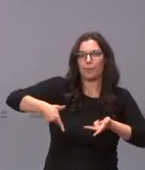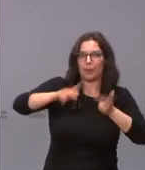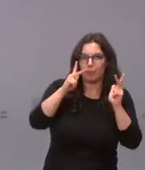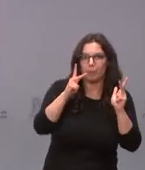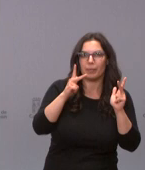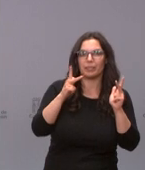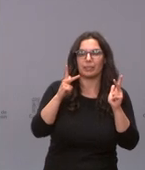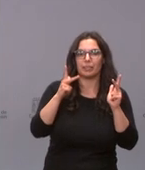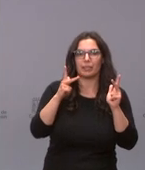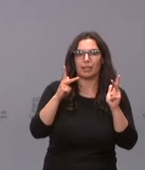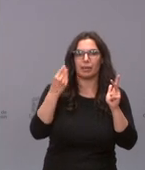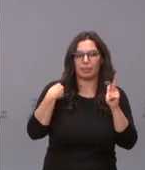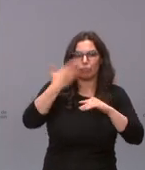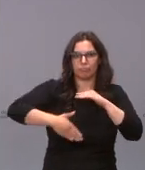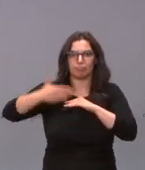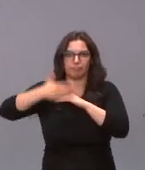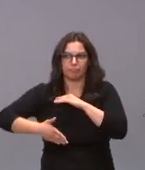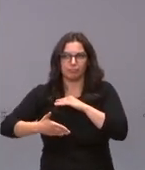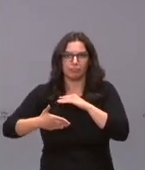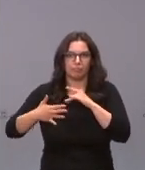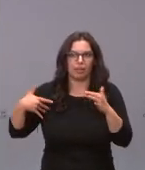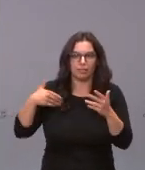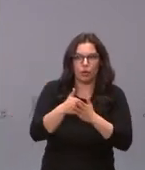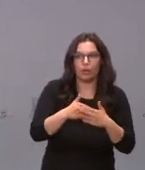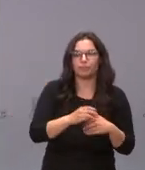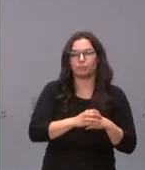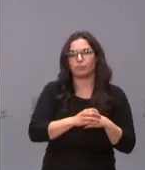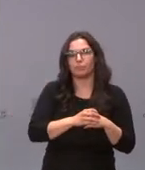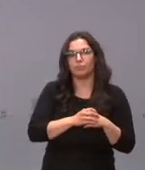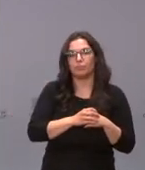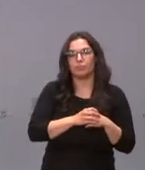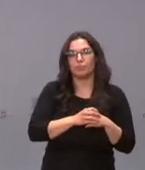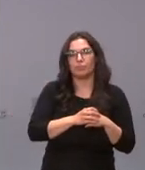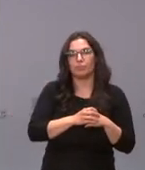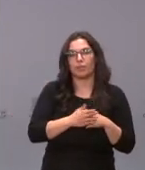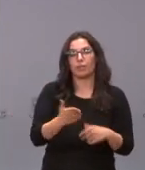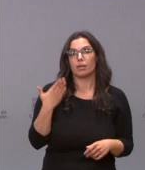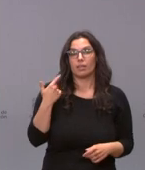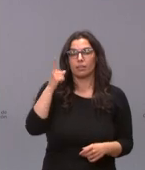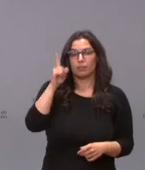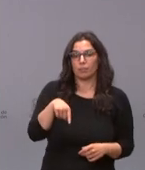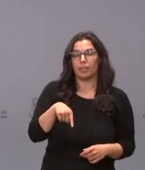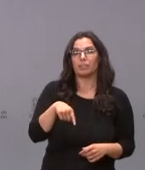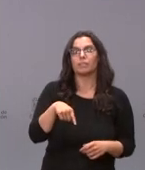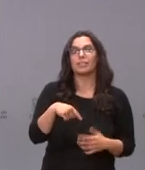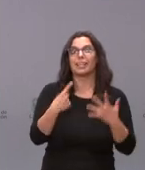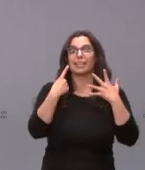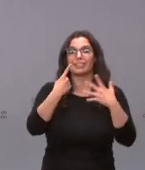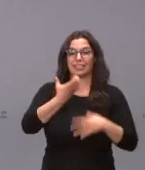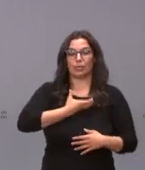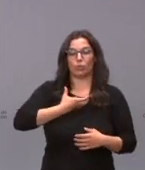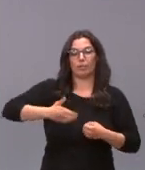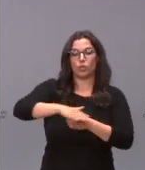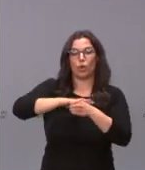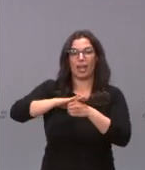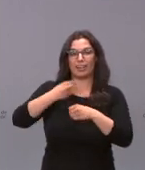adoptar directamente medidas más restrictivas que hasta ahora y por otro lado ayer seis ayuntamientos los seis que componen el área de salud de